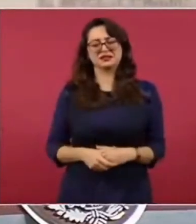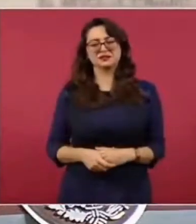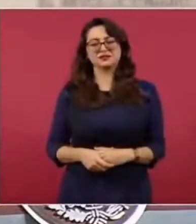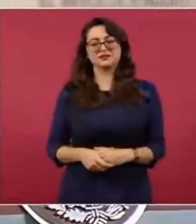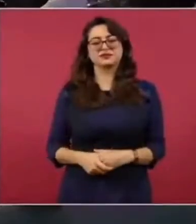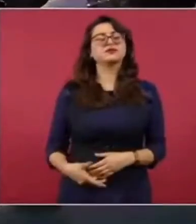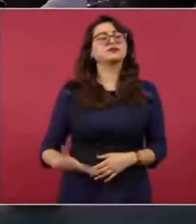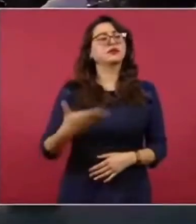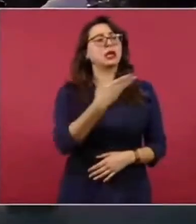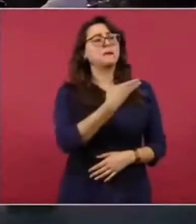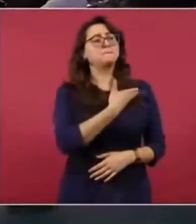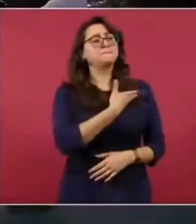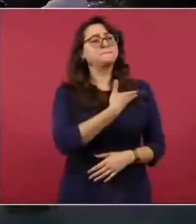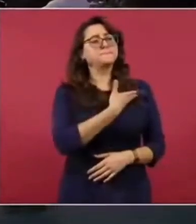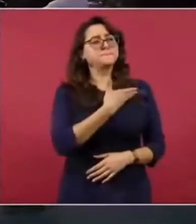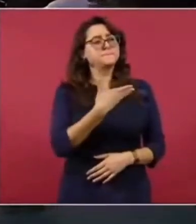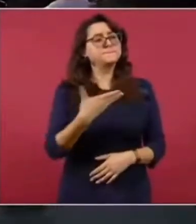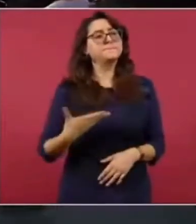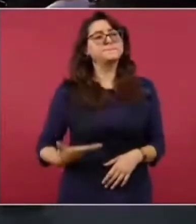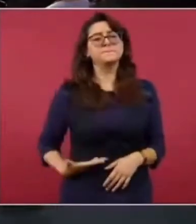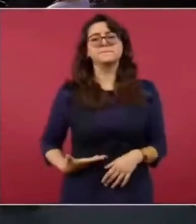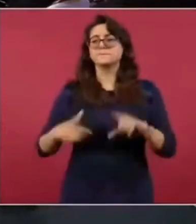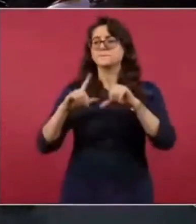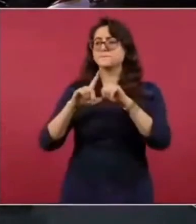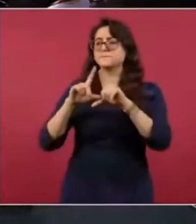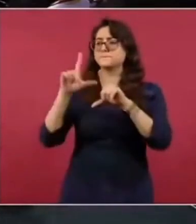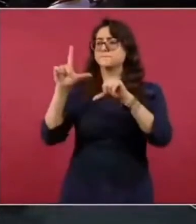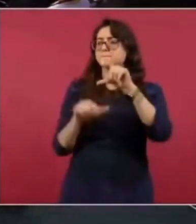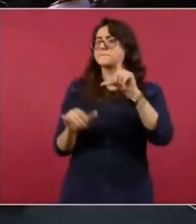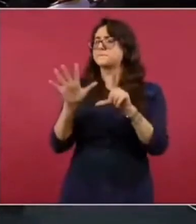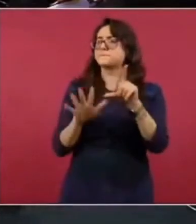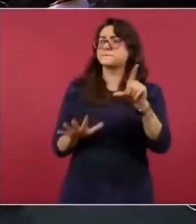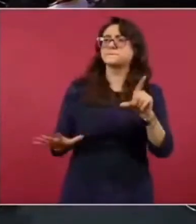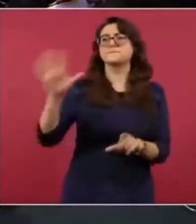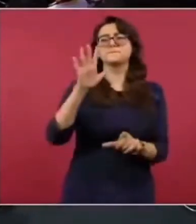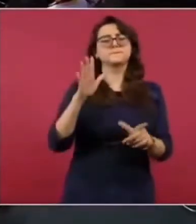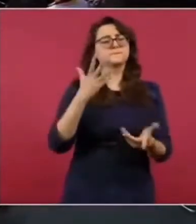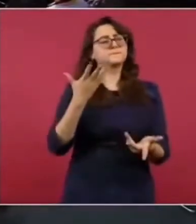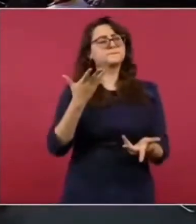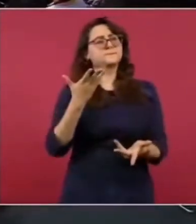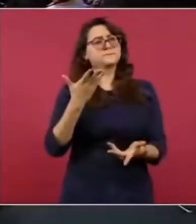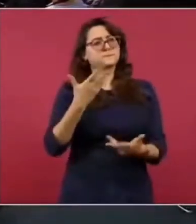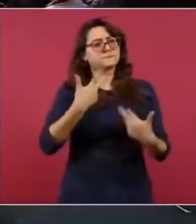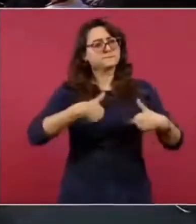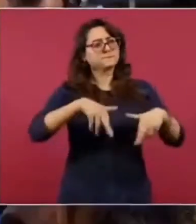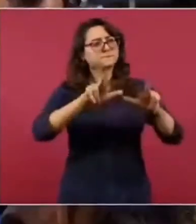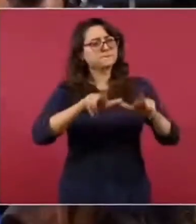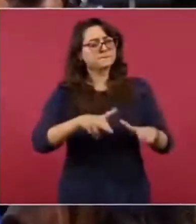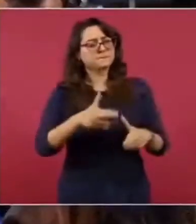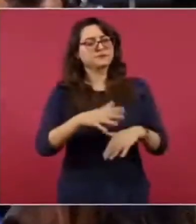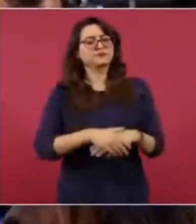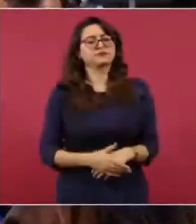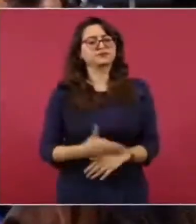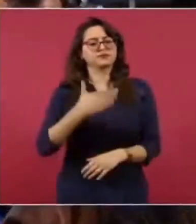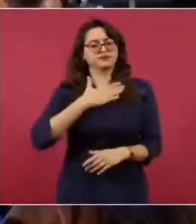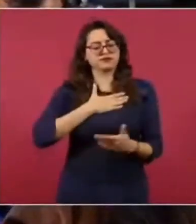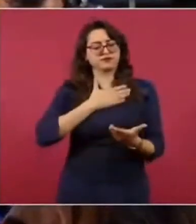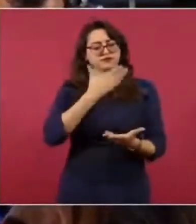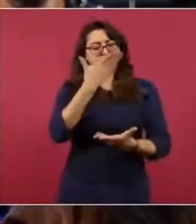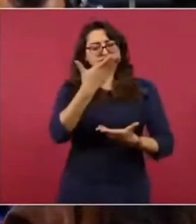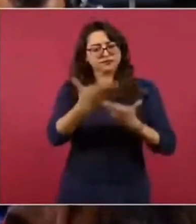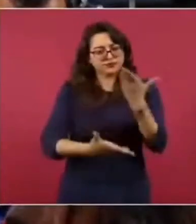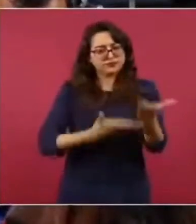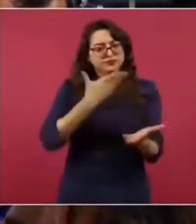Presidente de todos los mexicanos, servidor Carlos Pozos, reportero de la molécula oficial. Buenos días al gabinete de seguridad, al